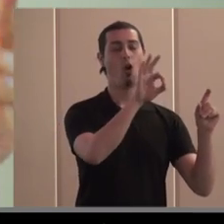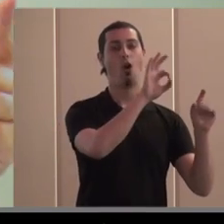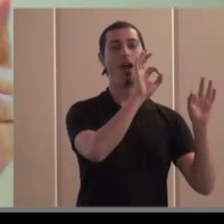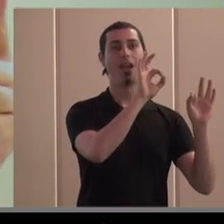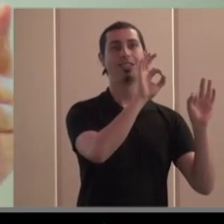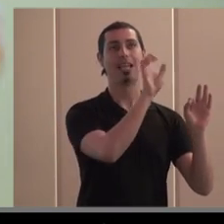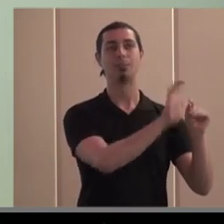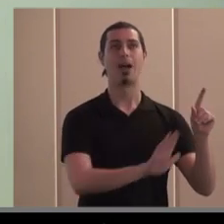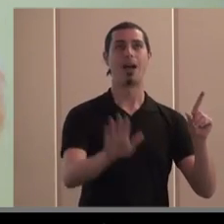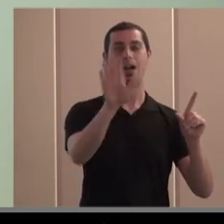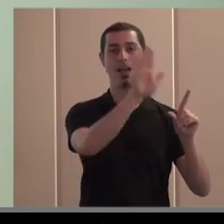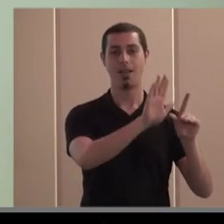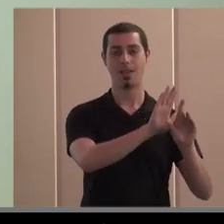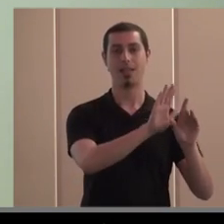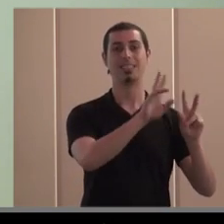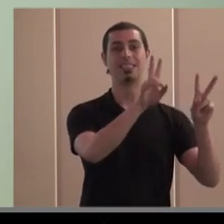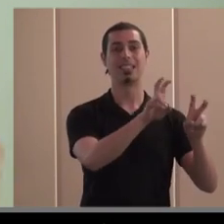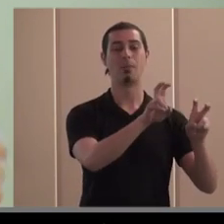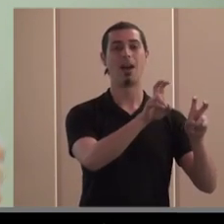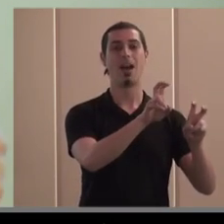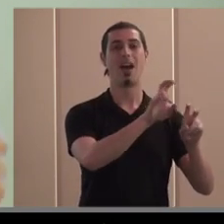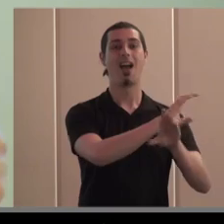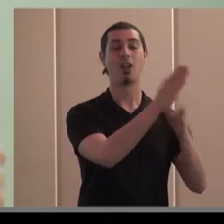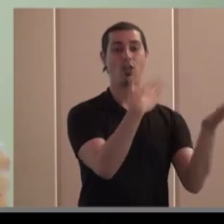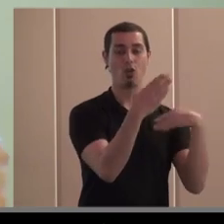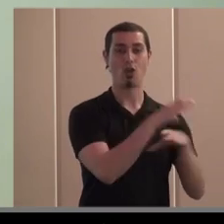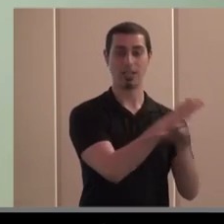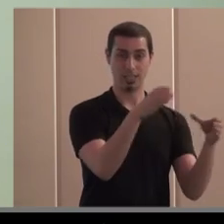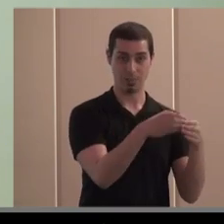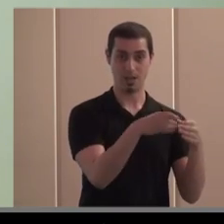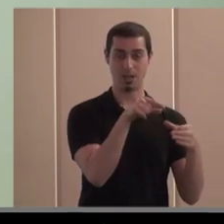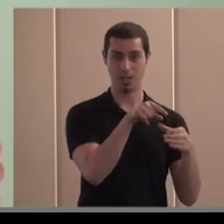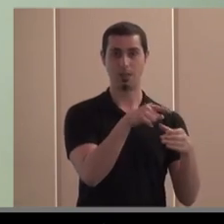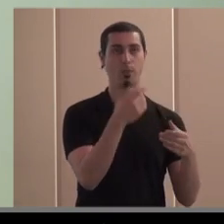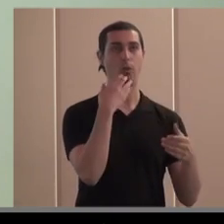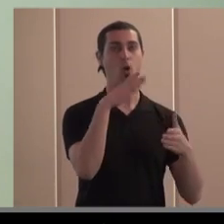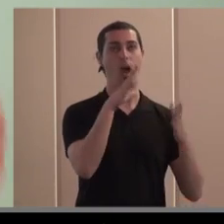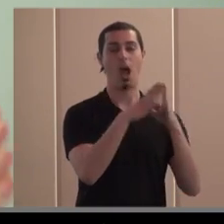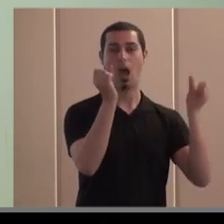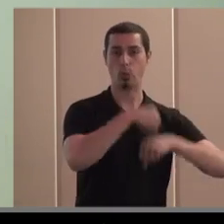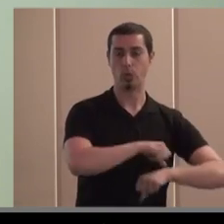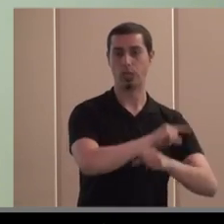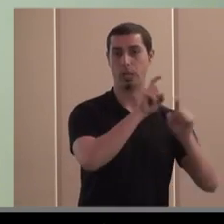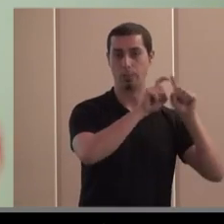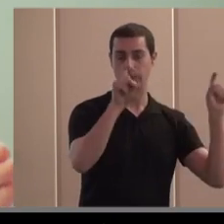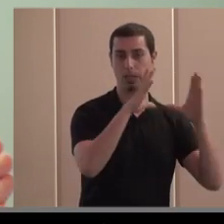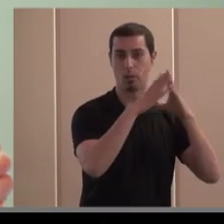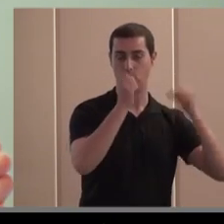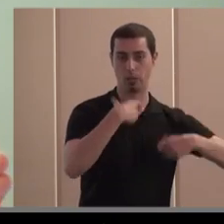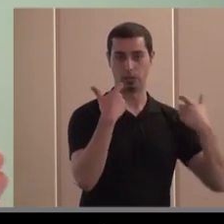del país sobre aspectos referentes a la negociación colectiva convenios de empresa convenios de sector convenios